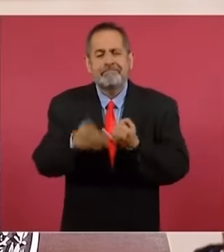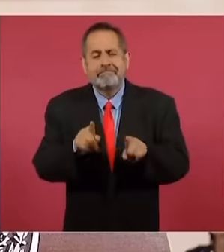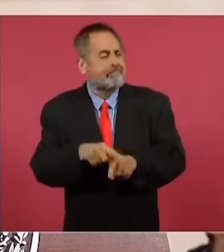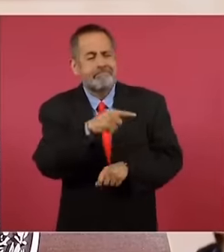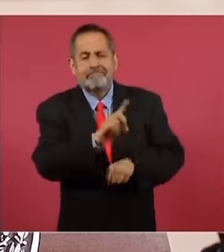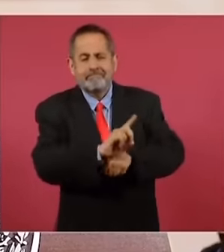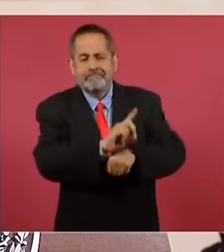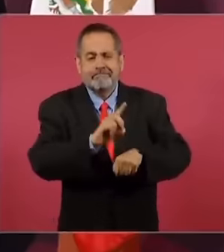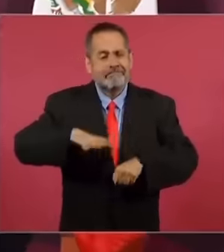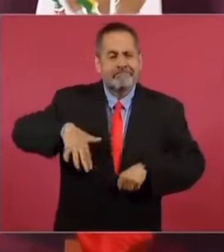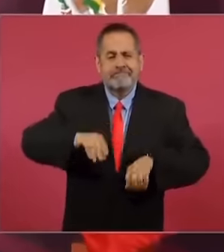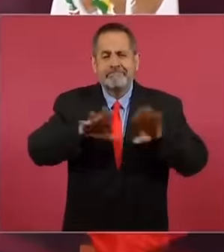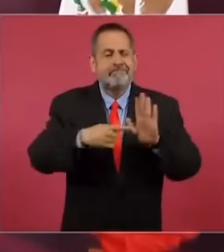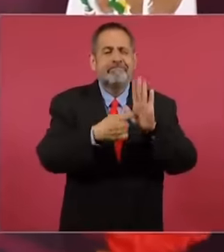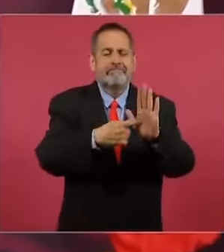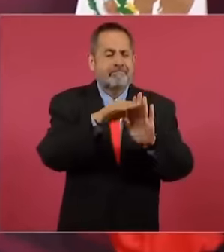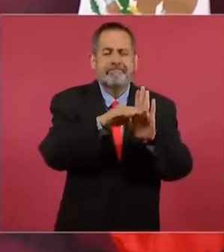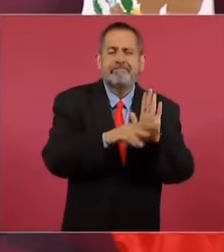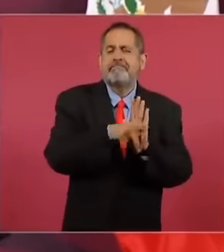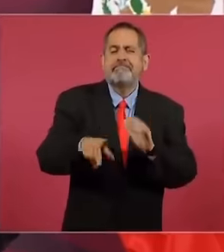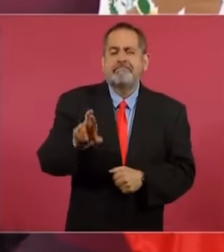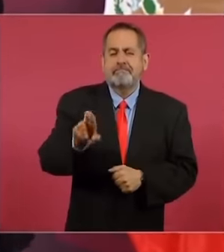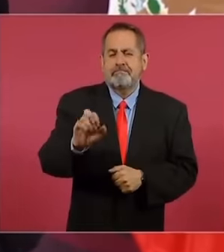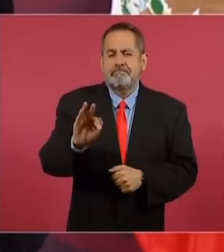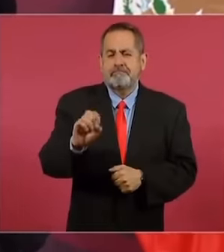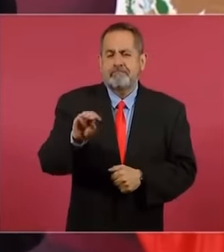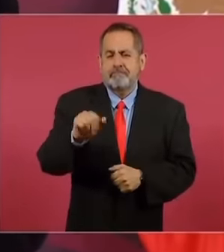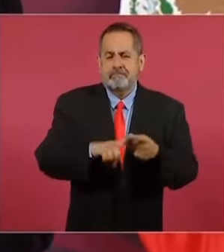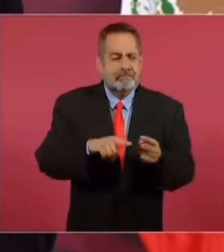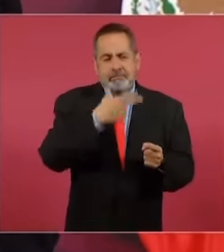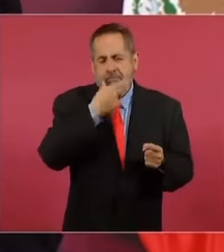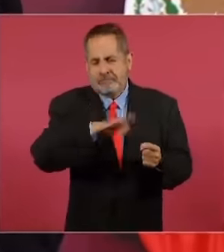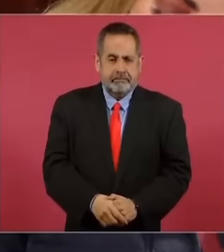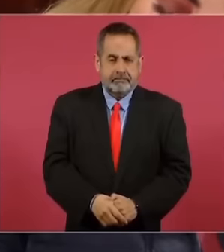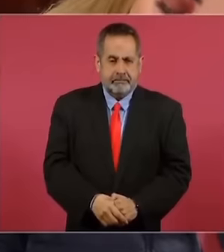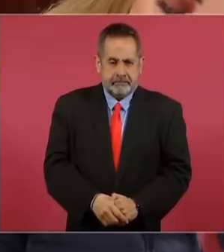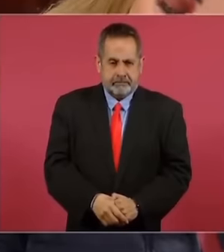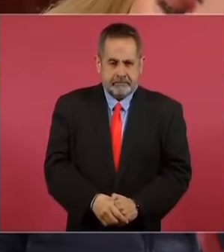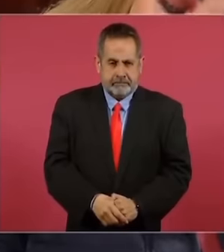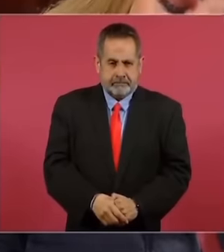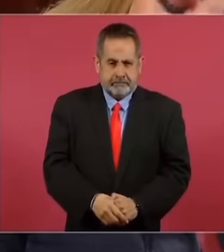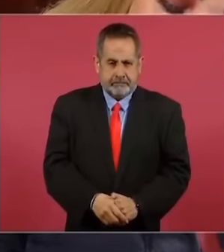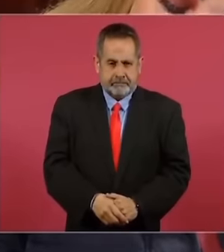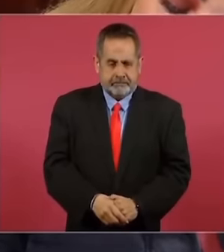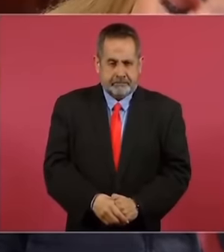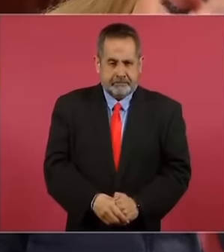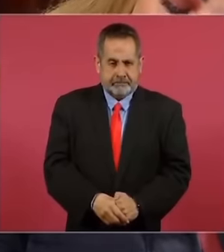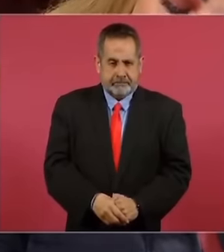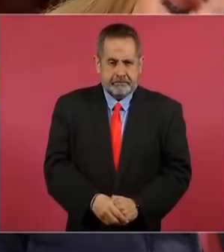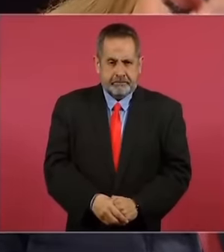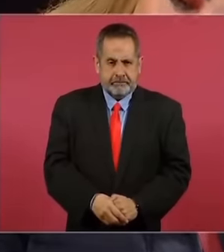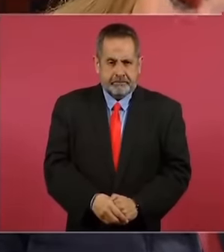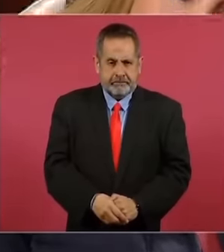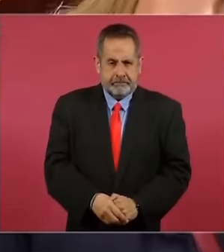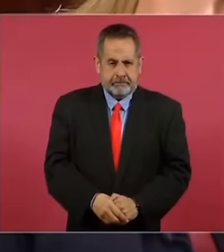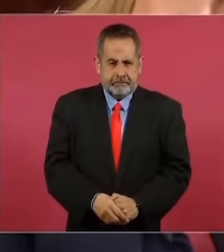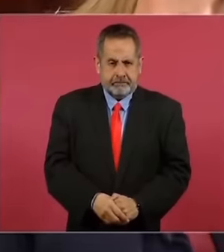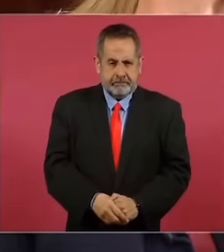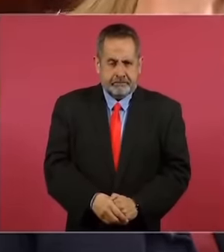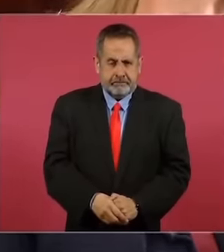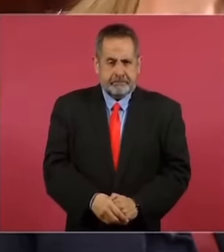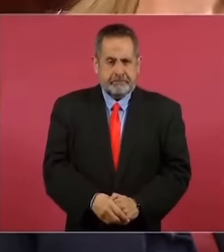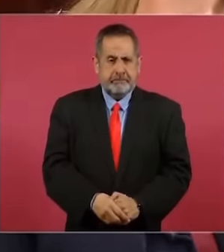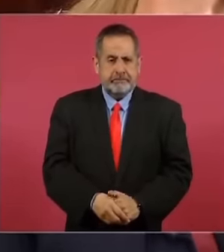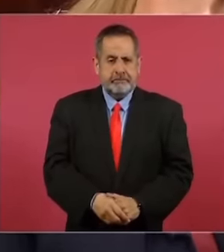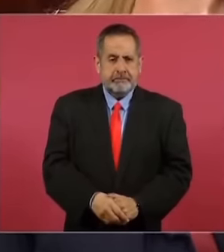igual, esto que vimos del reforma del señor que fallece. Si de verdad tuviera eco en sus funcionarios a atender a estas